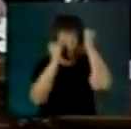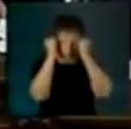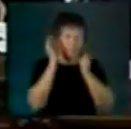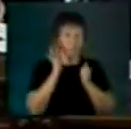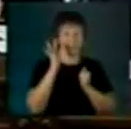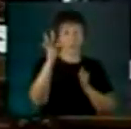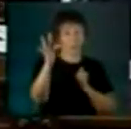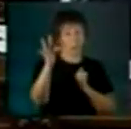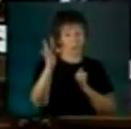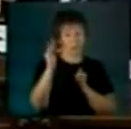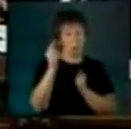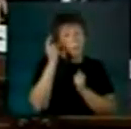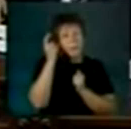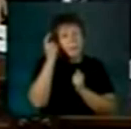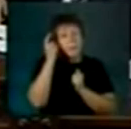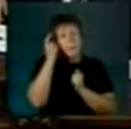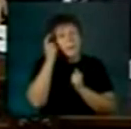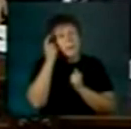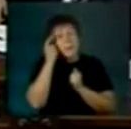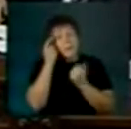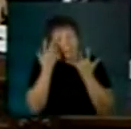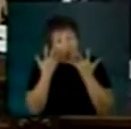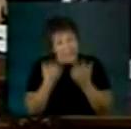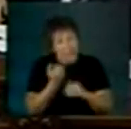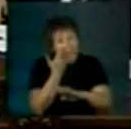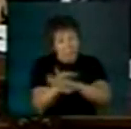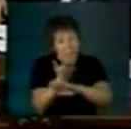permita non soñar